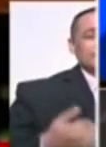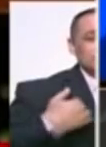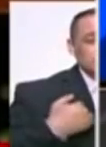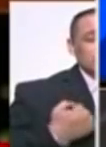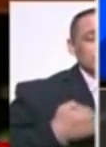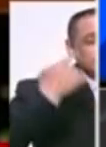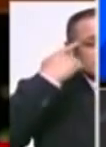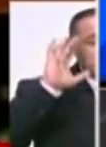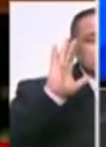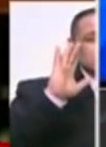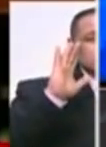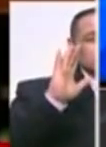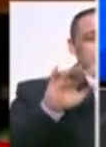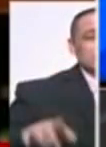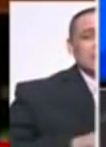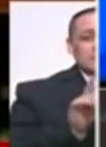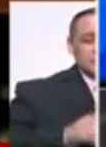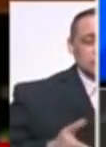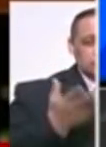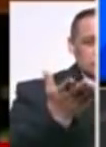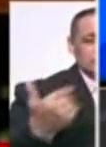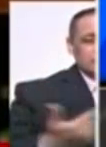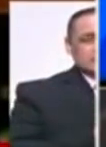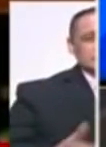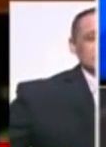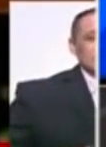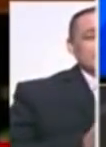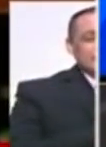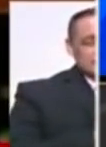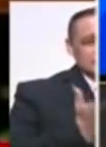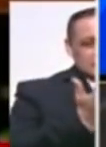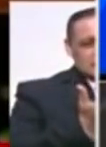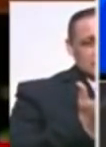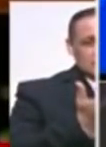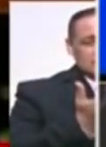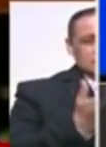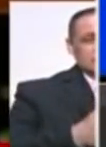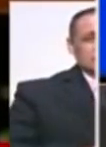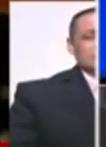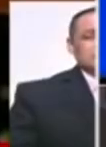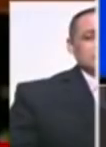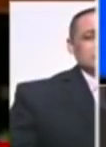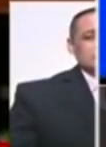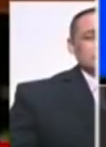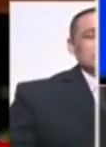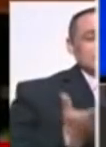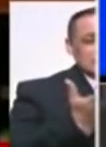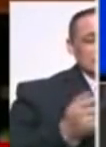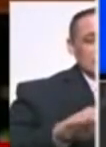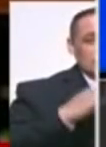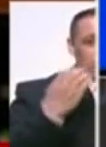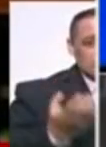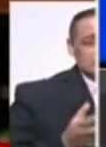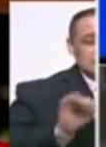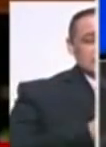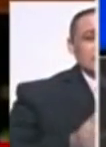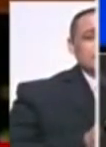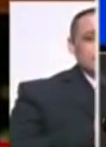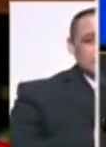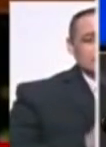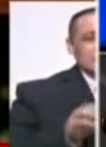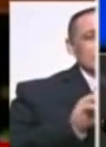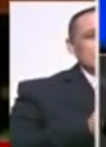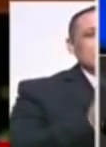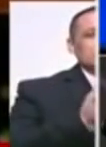maravillosa oportunidad de enmendarle la plana a las sinrazones, a las ignominias que cometía Pedro Castillo. Inclusive era una